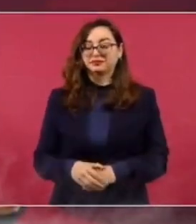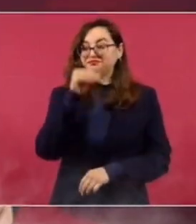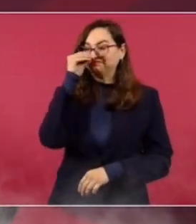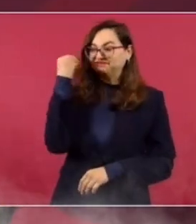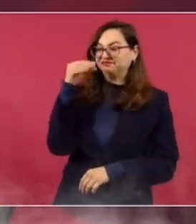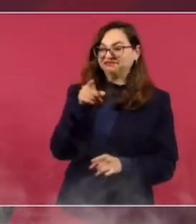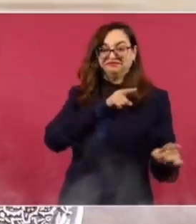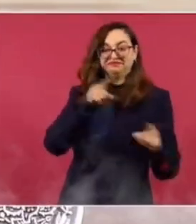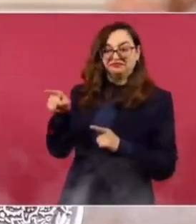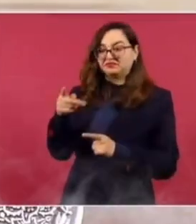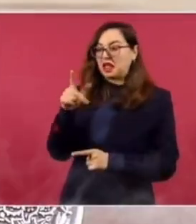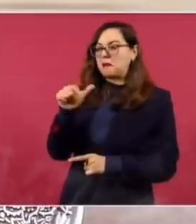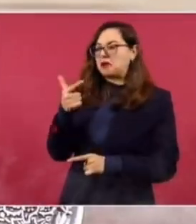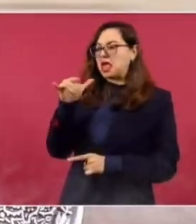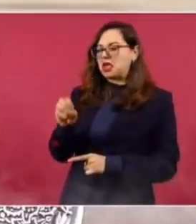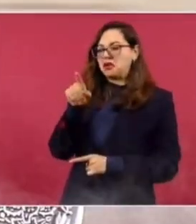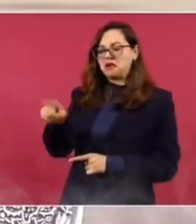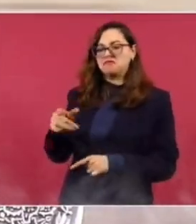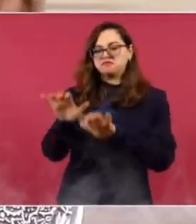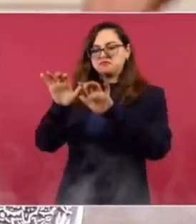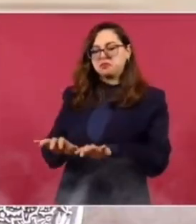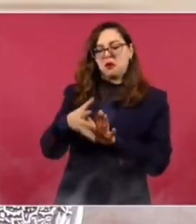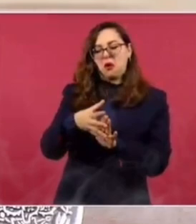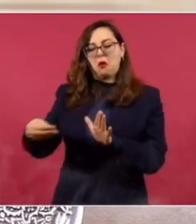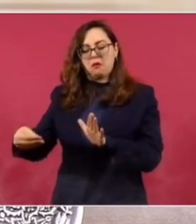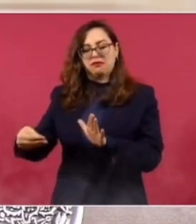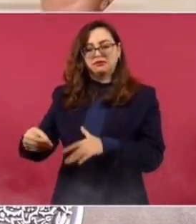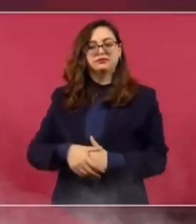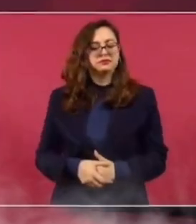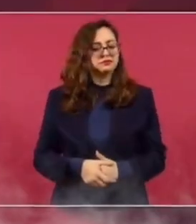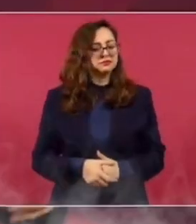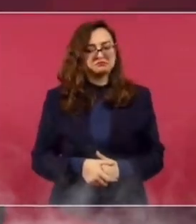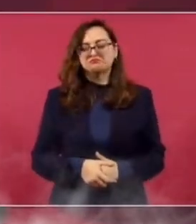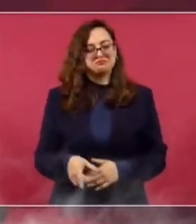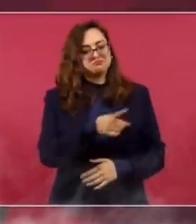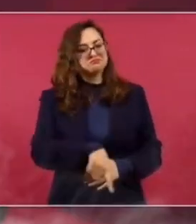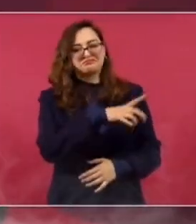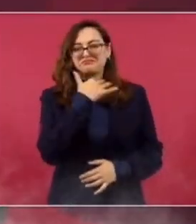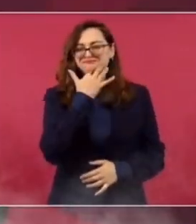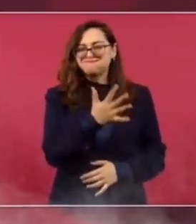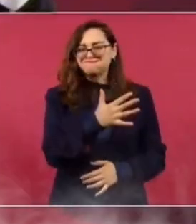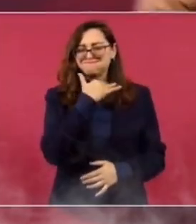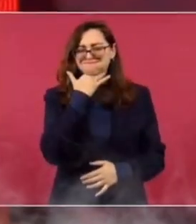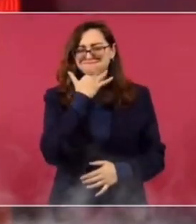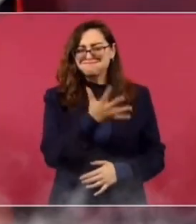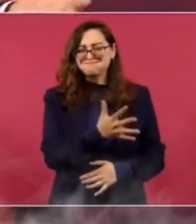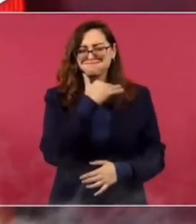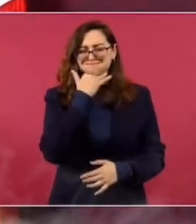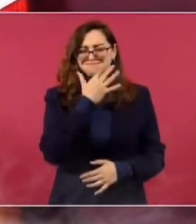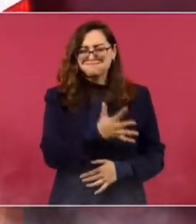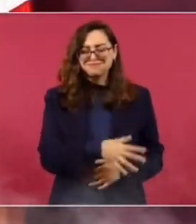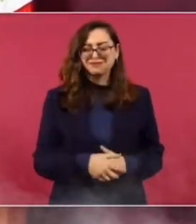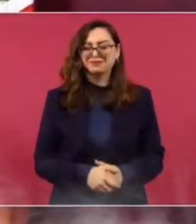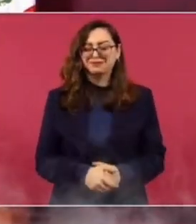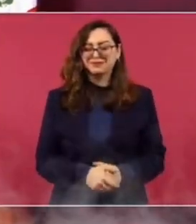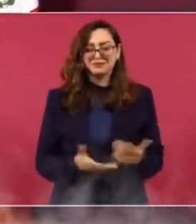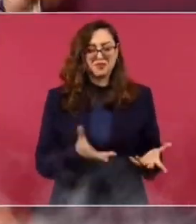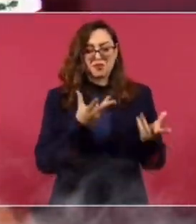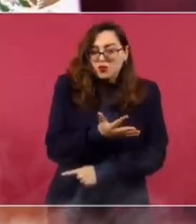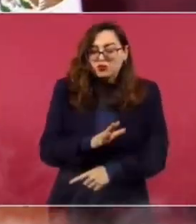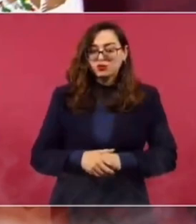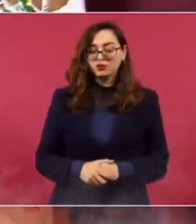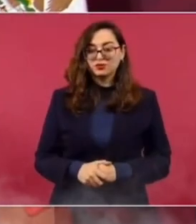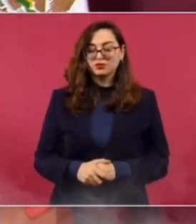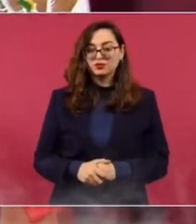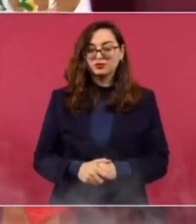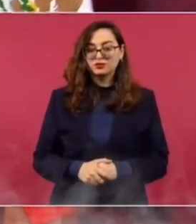plagio o los que acusan de plagio están metidos en la corrupción. O avalaron la corrupción, o viven de la